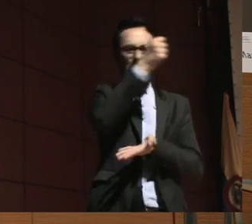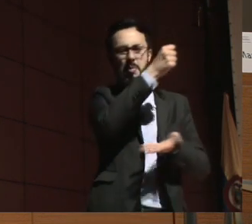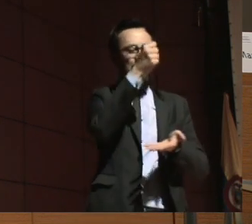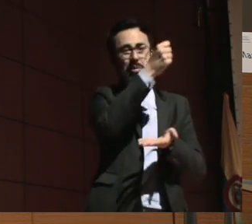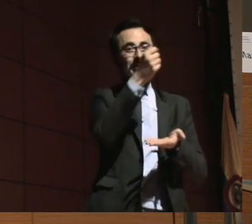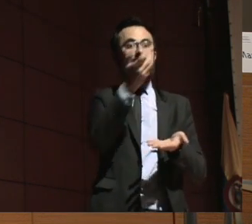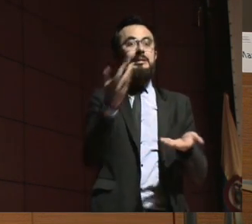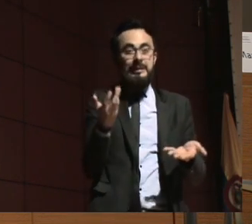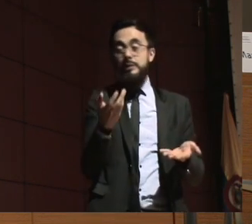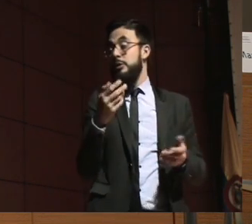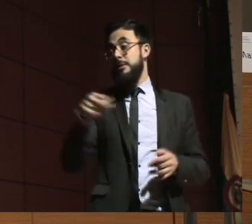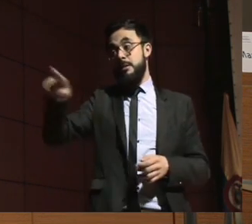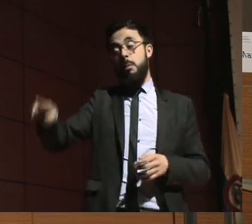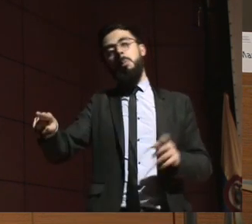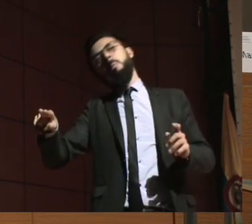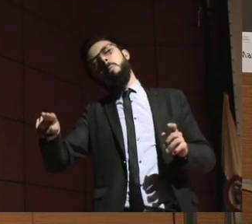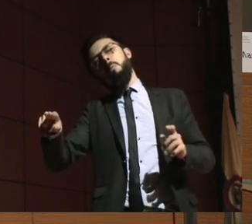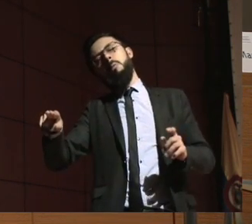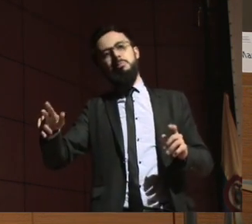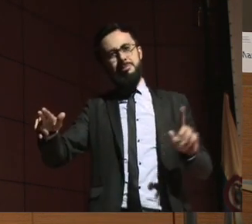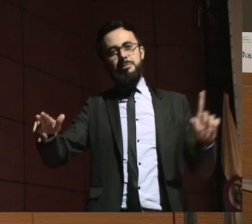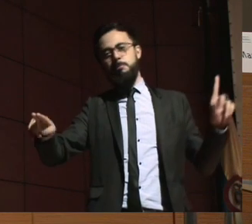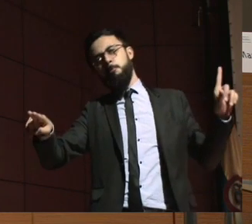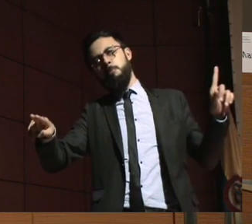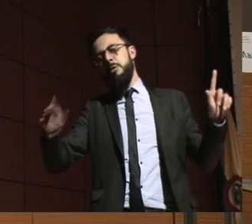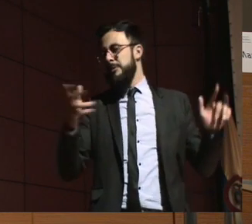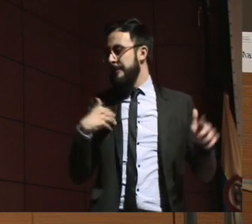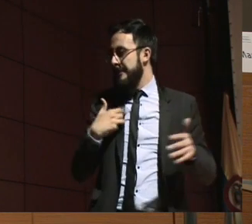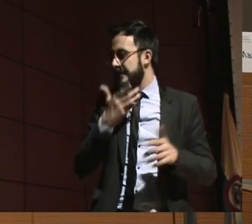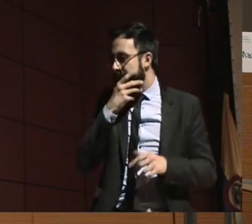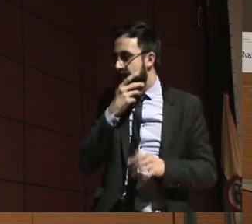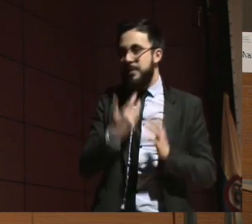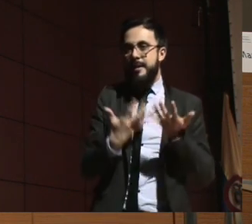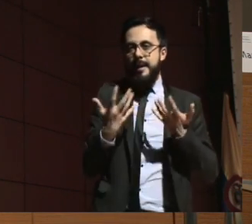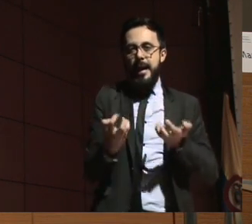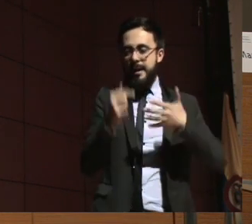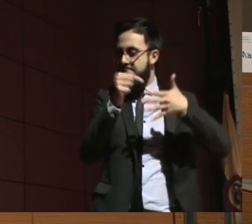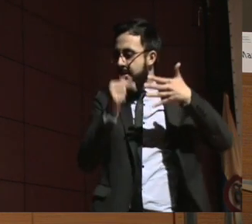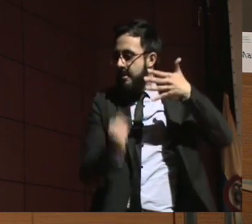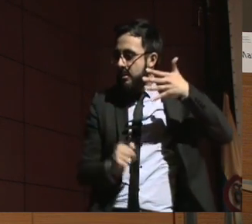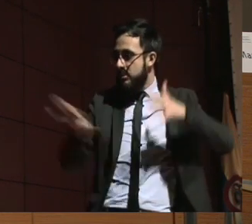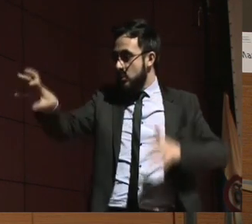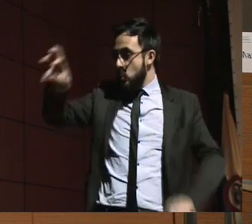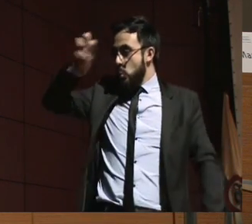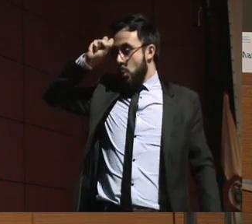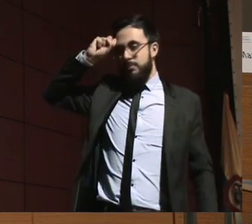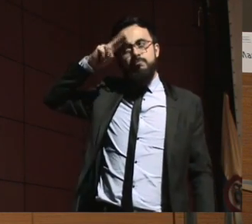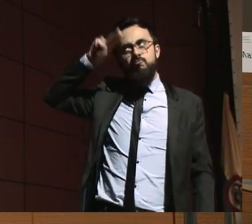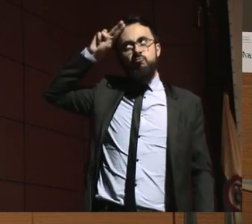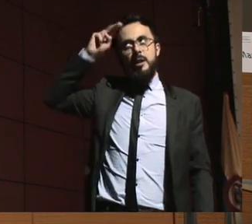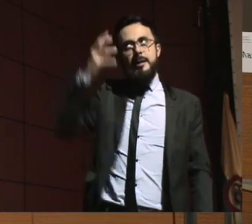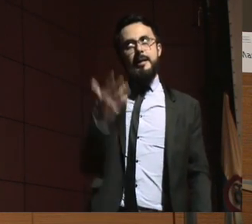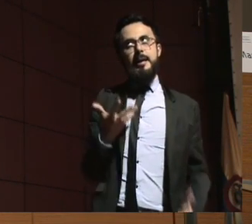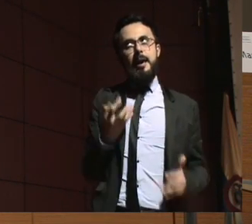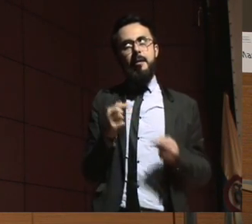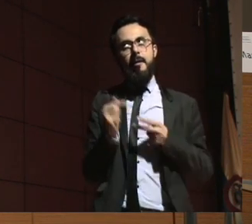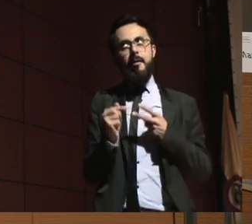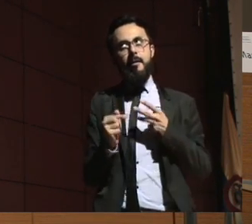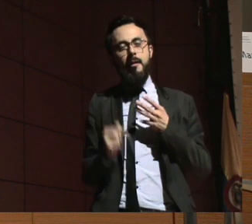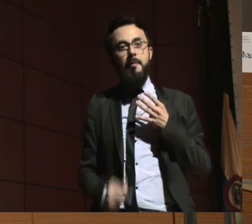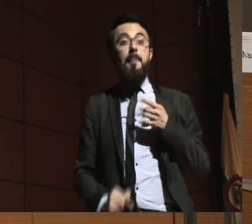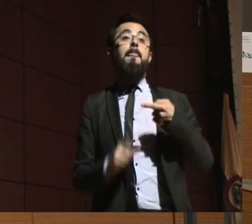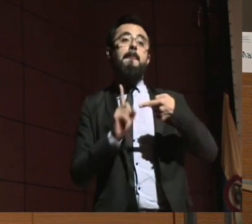sabría interpretar de la mejor manera su voluntad y sus preferencias. Sin embargo, hay otros instrumentos jurídicos en el marco de la toma de decisiones con apoyo